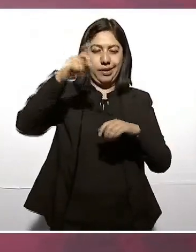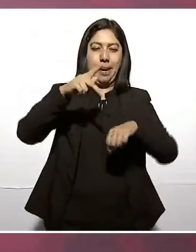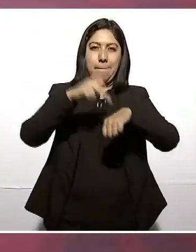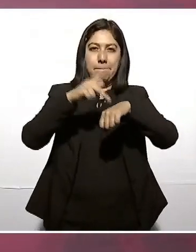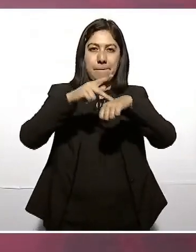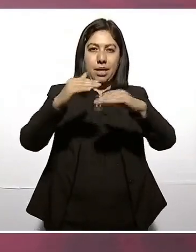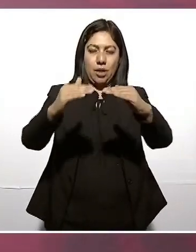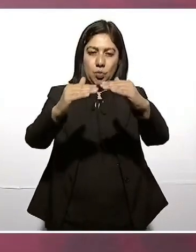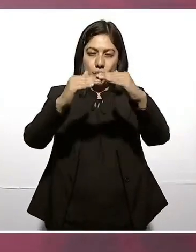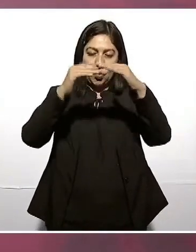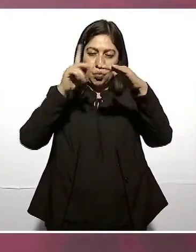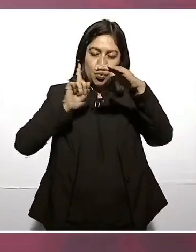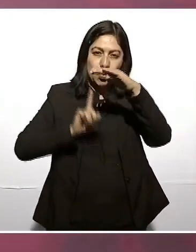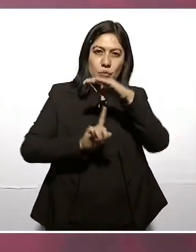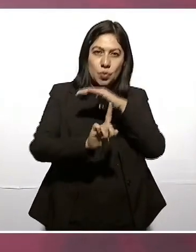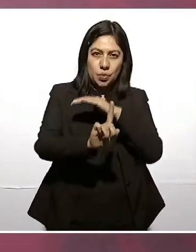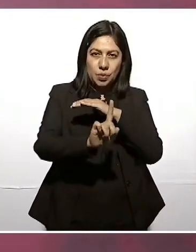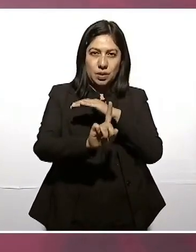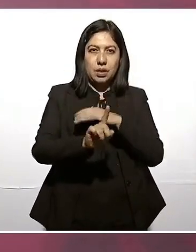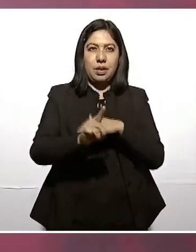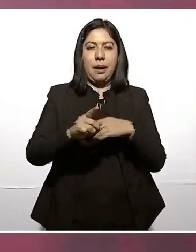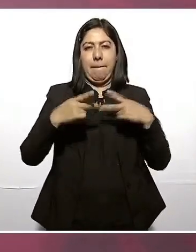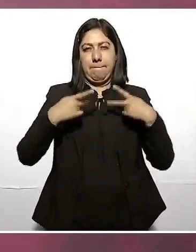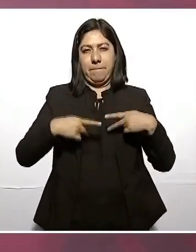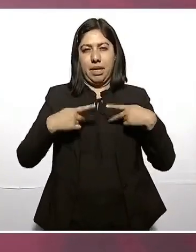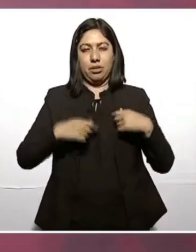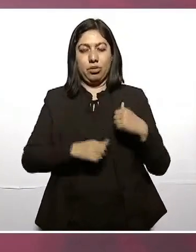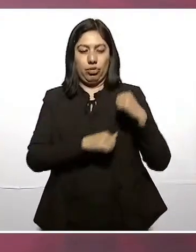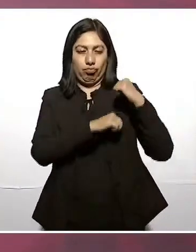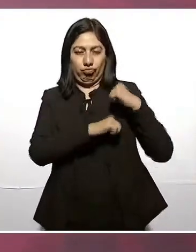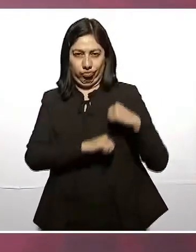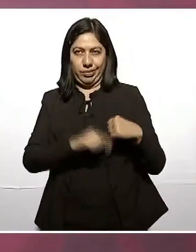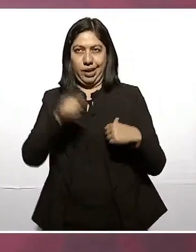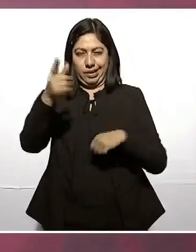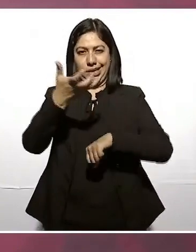un coronel Green,